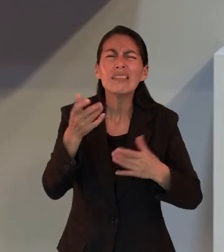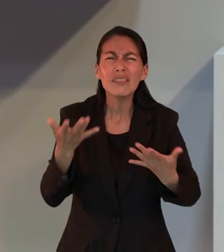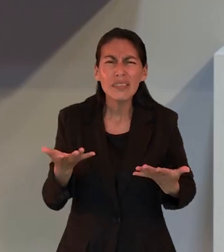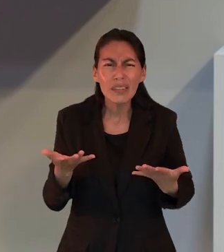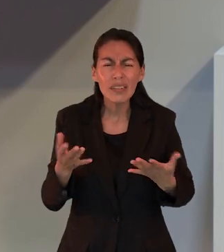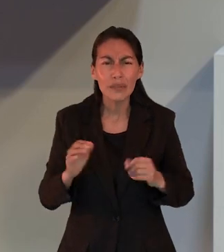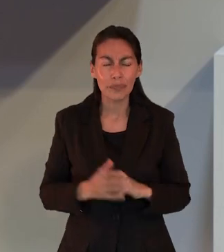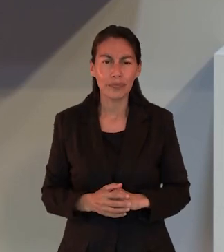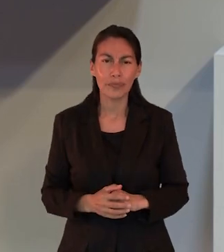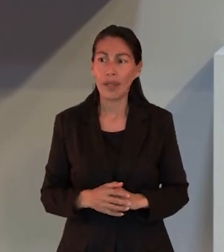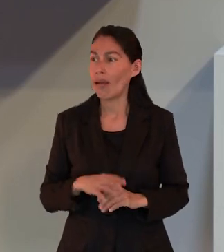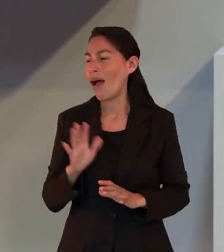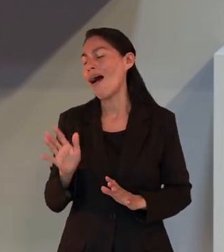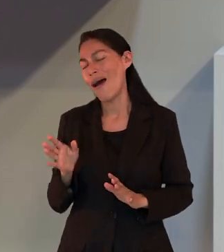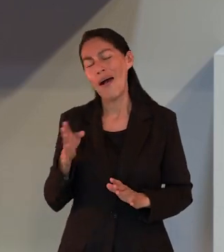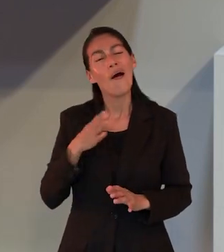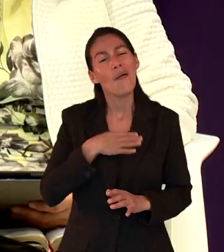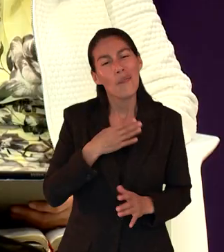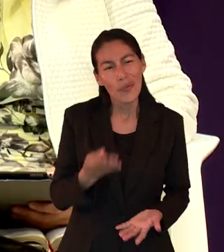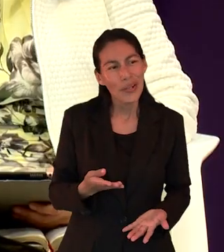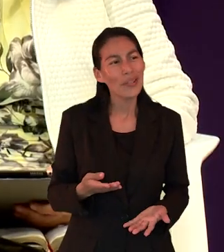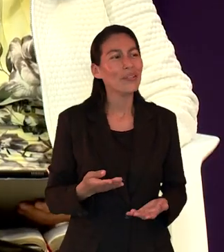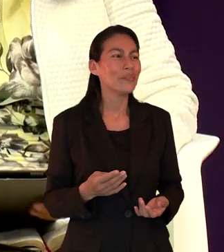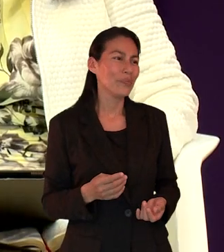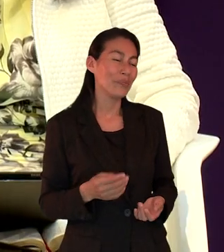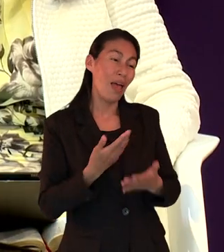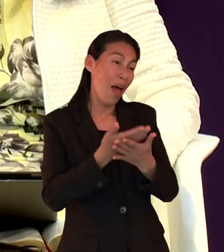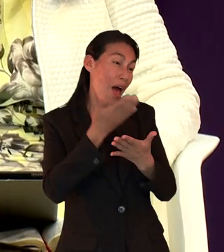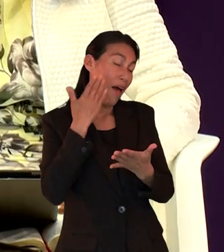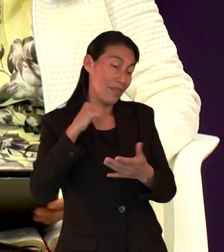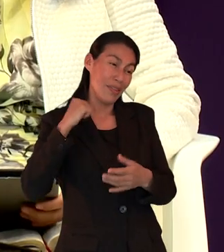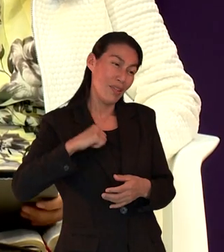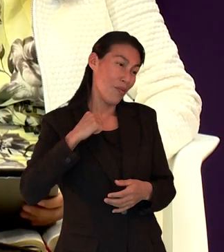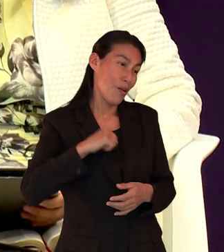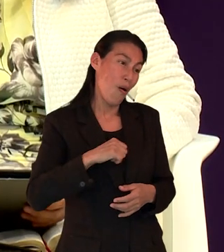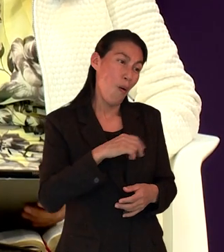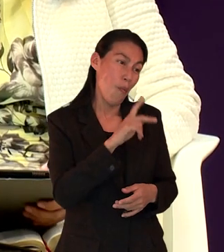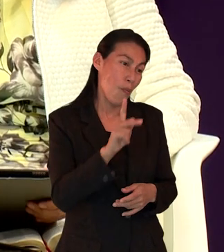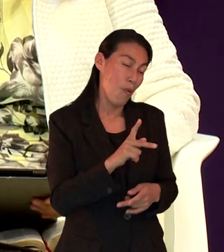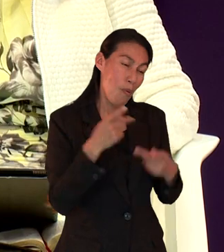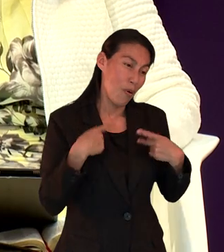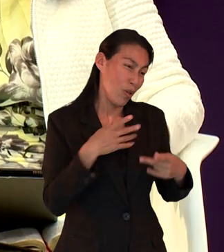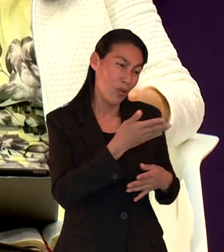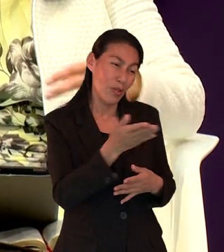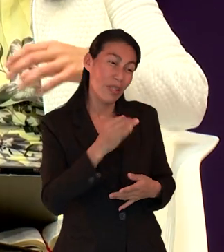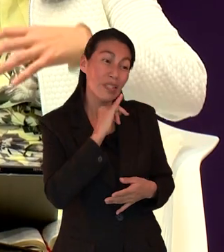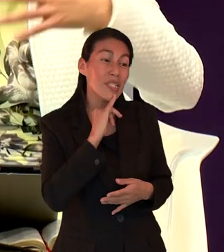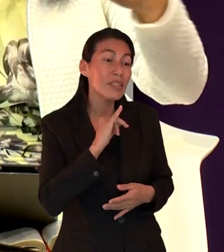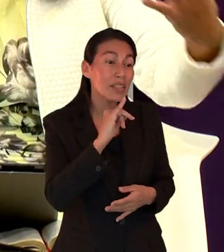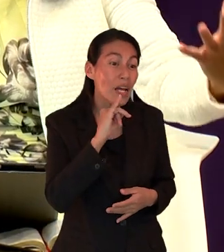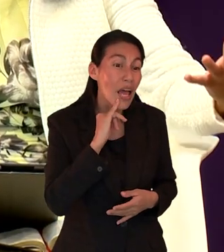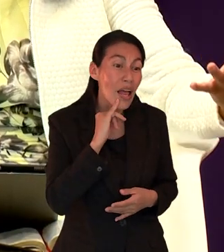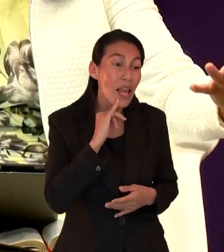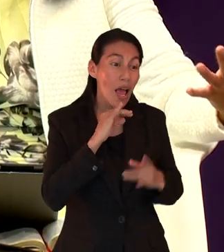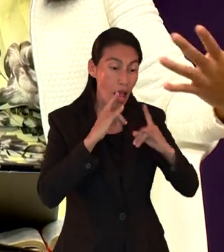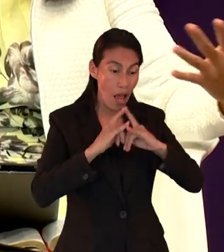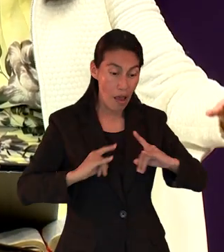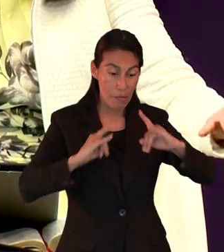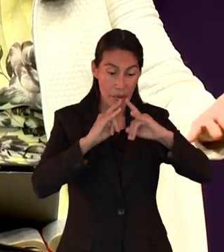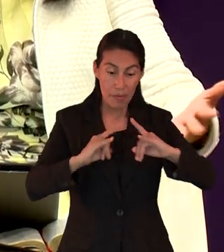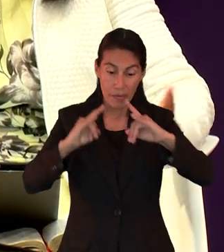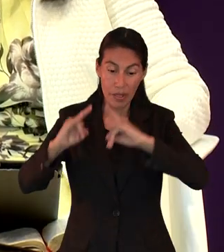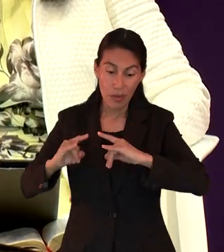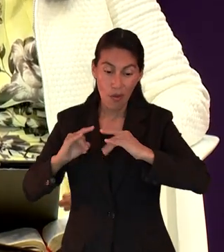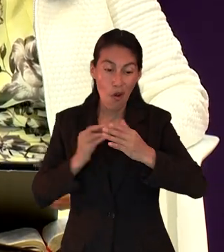fuera del campamento? Bueno, pues en el antiguo Israel la parte que estaba